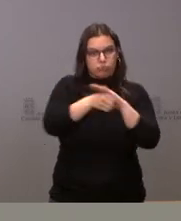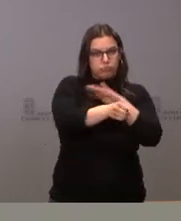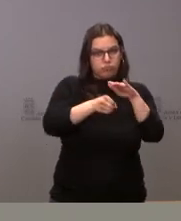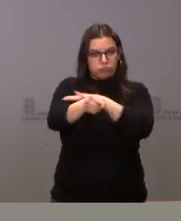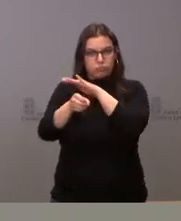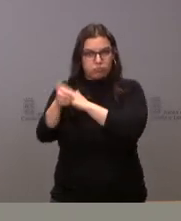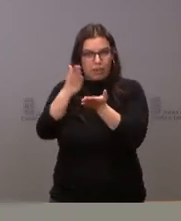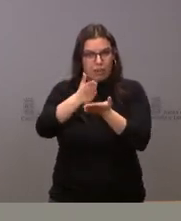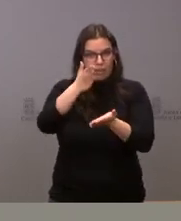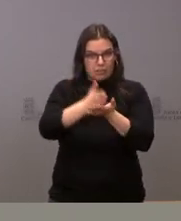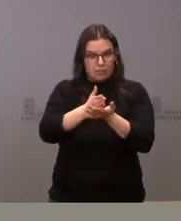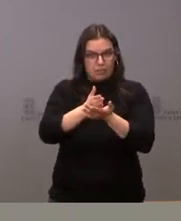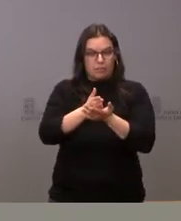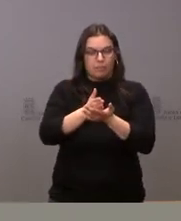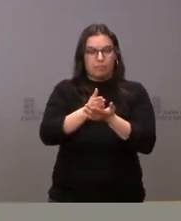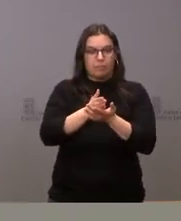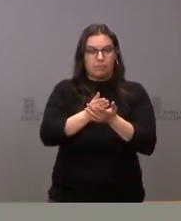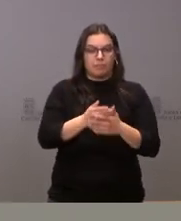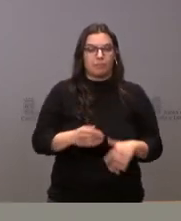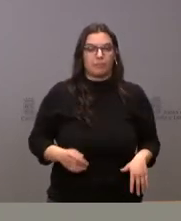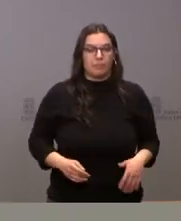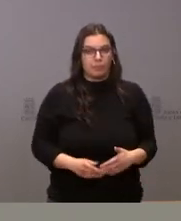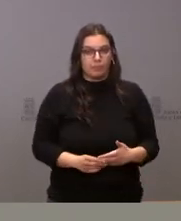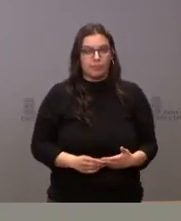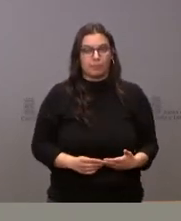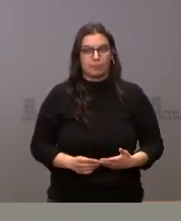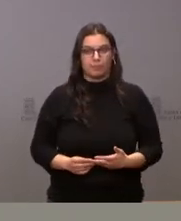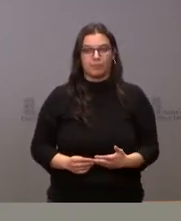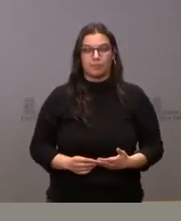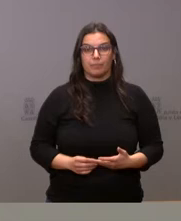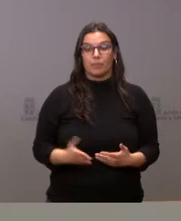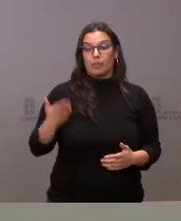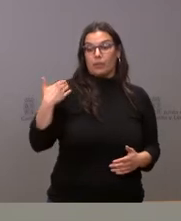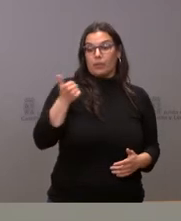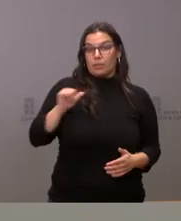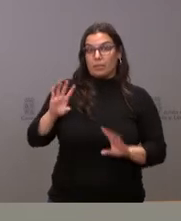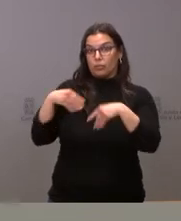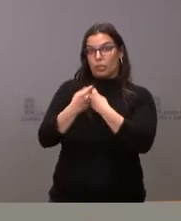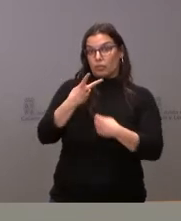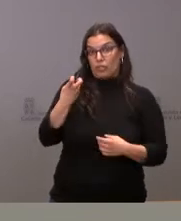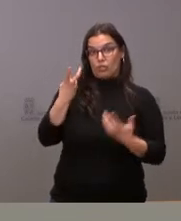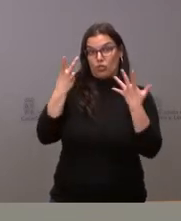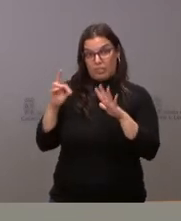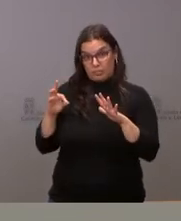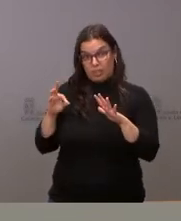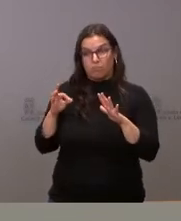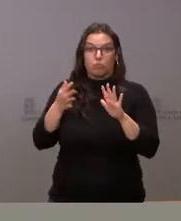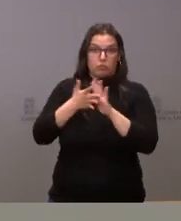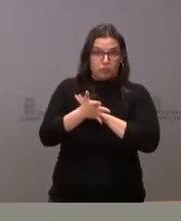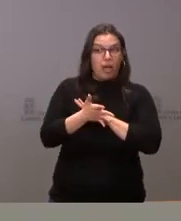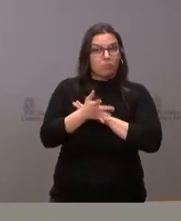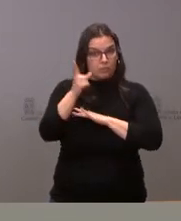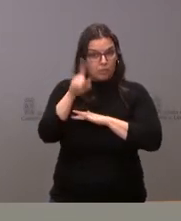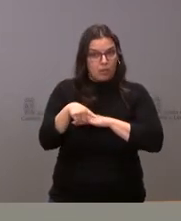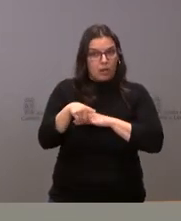comunidad autónoma proveniente estos días de Ucrania. Hace una semana eran 270, con lo cual ven ustedes